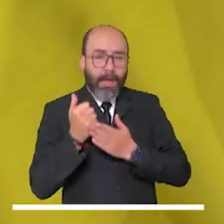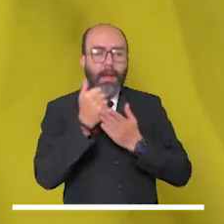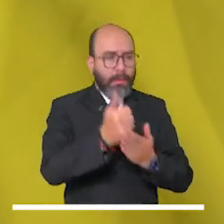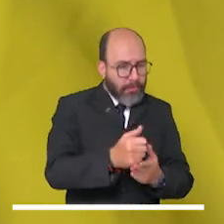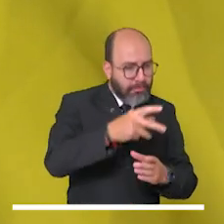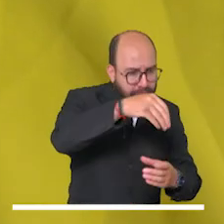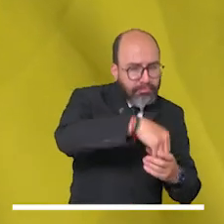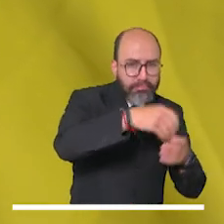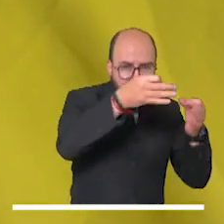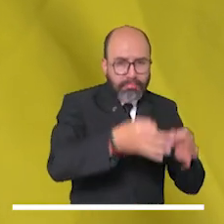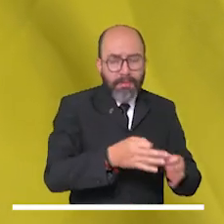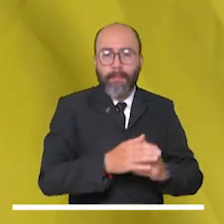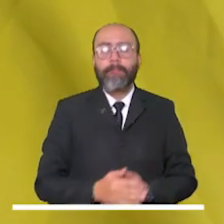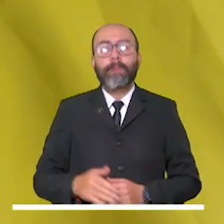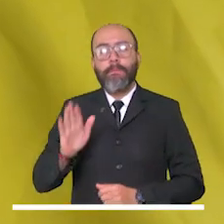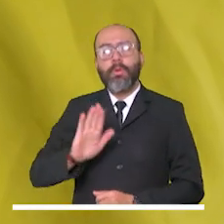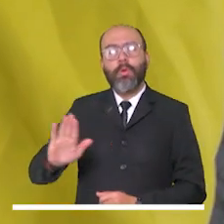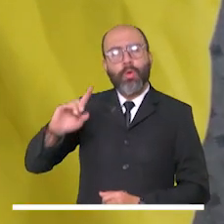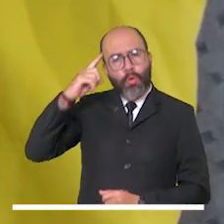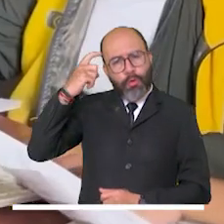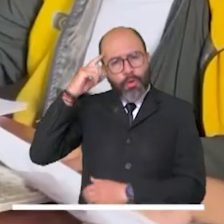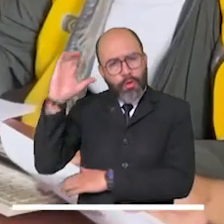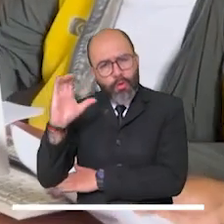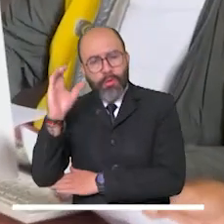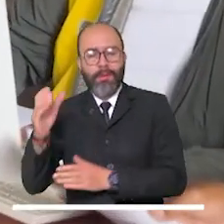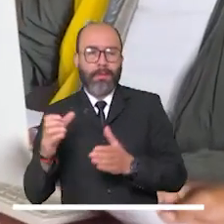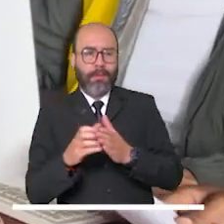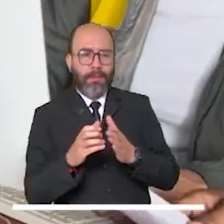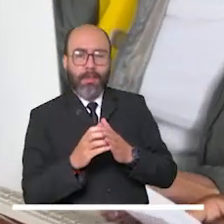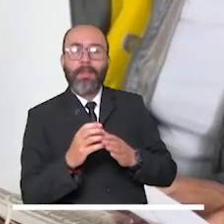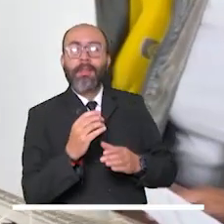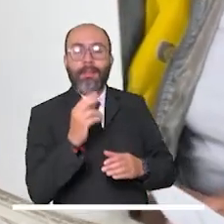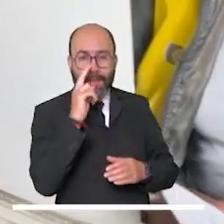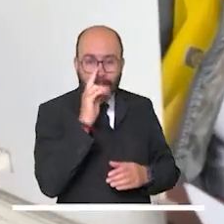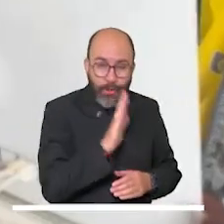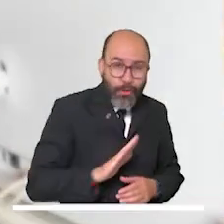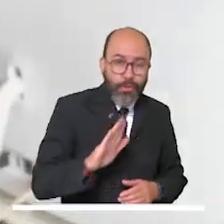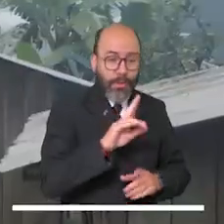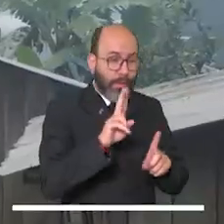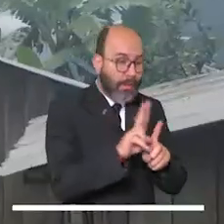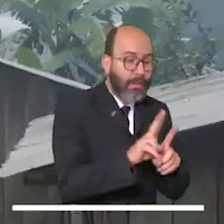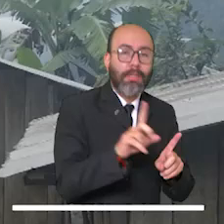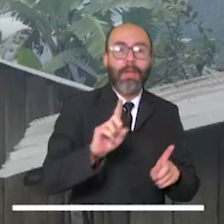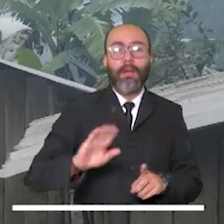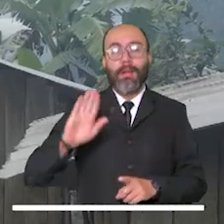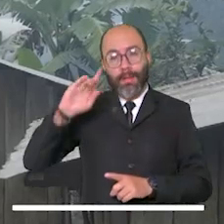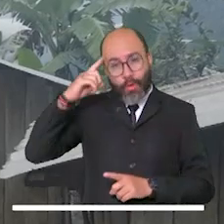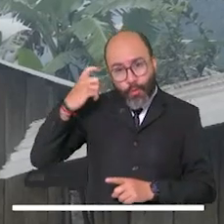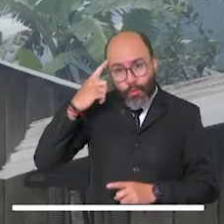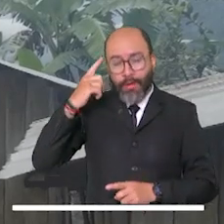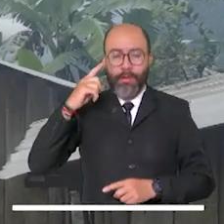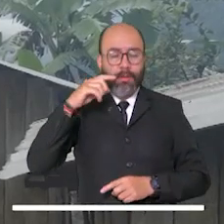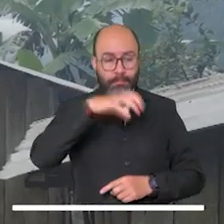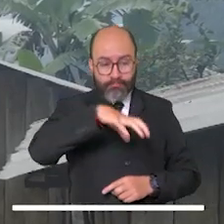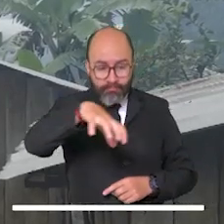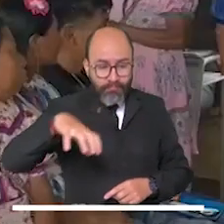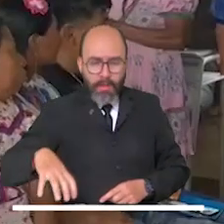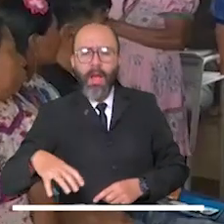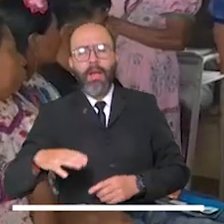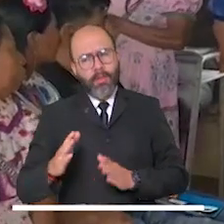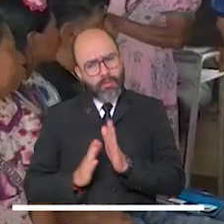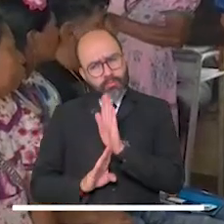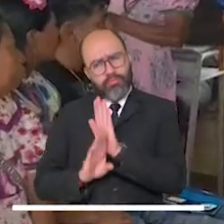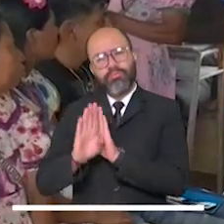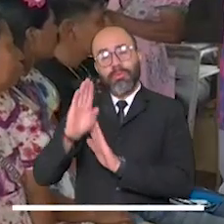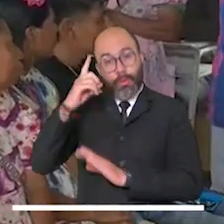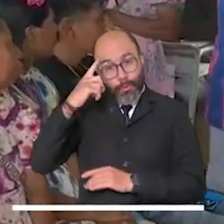El Gobierno Nacional, la Unidad Nacional de Víctimas y los gobiernos locales han realizado el sueño de muchos indígenas